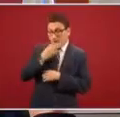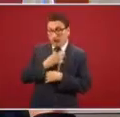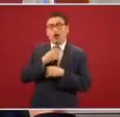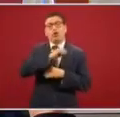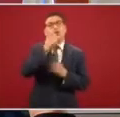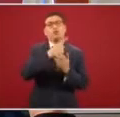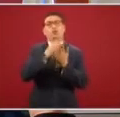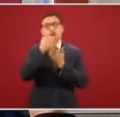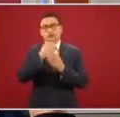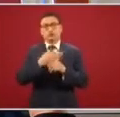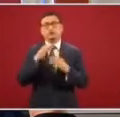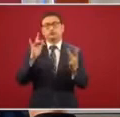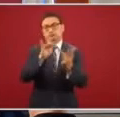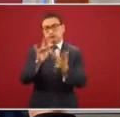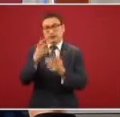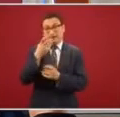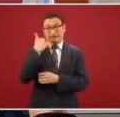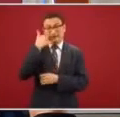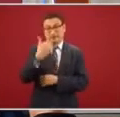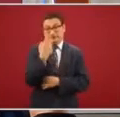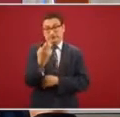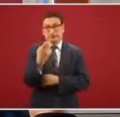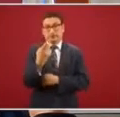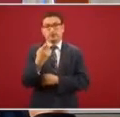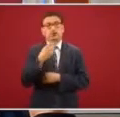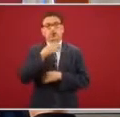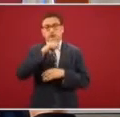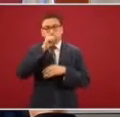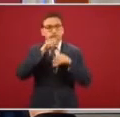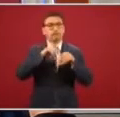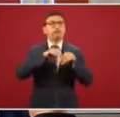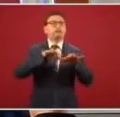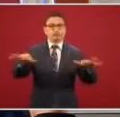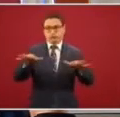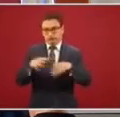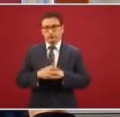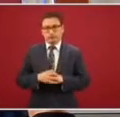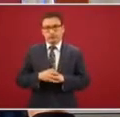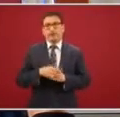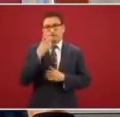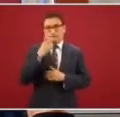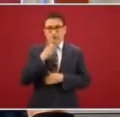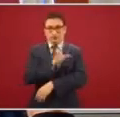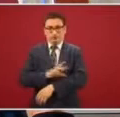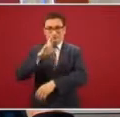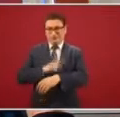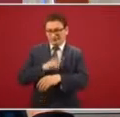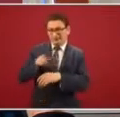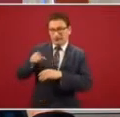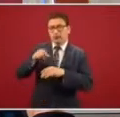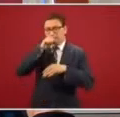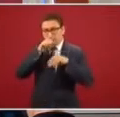Entonces, tendremos esta línea, la vamos a estar publicitando, le vamos a pedir apoyo a nuestro coordinador de comunicación